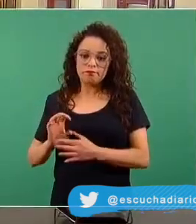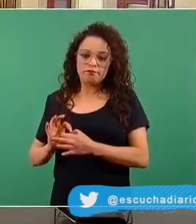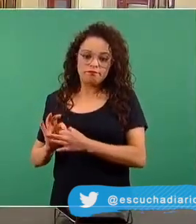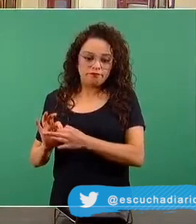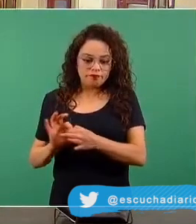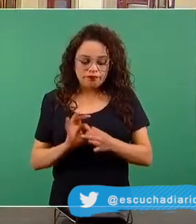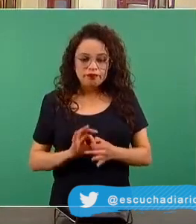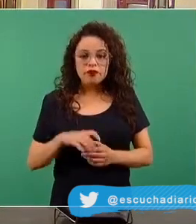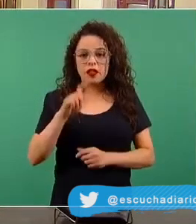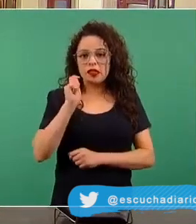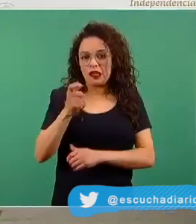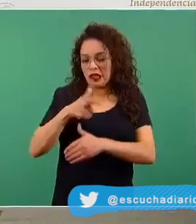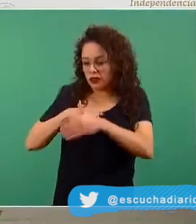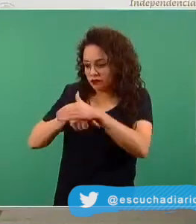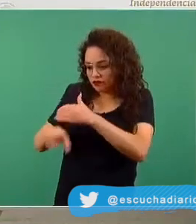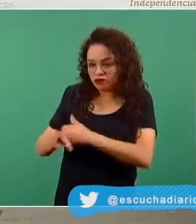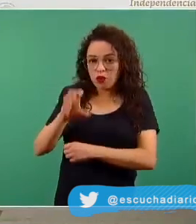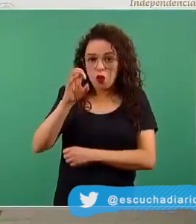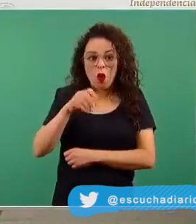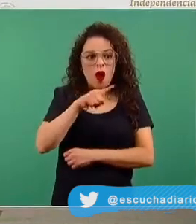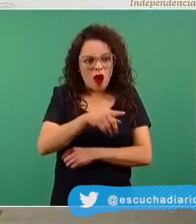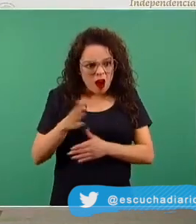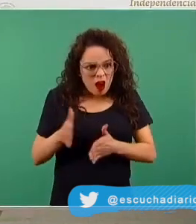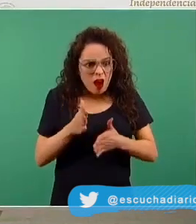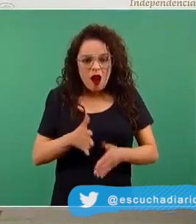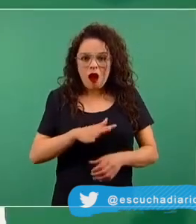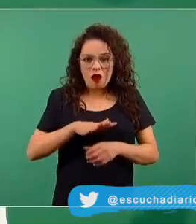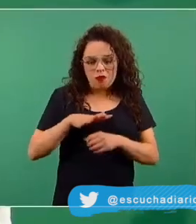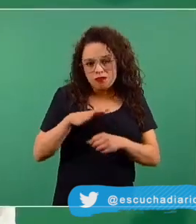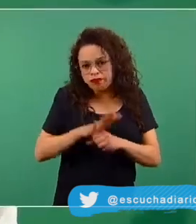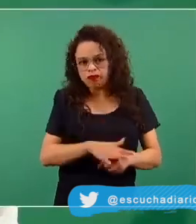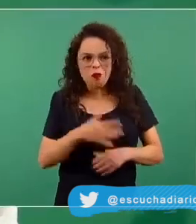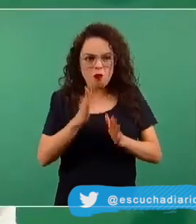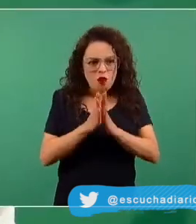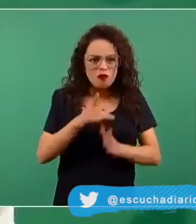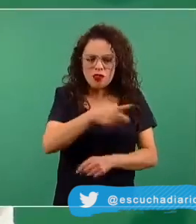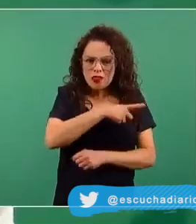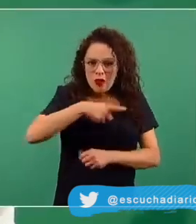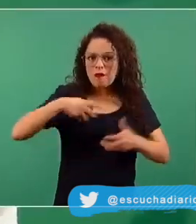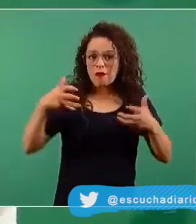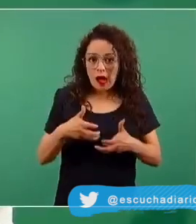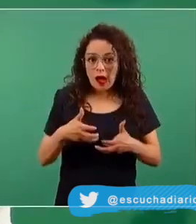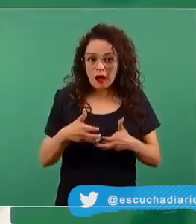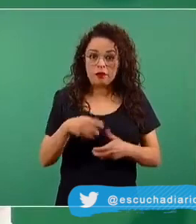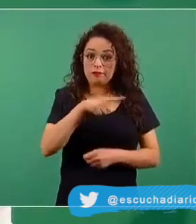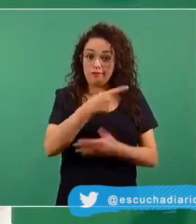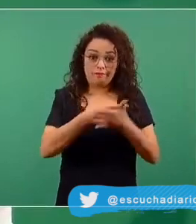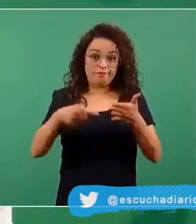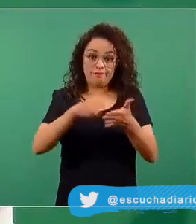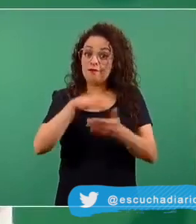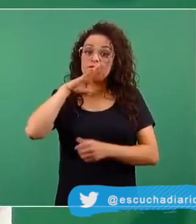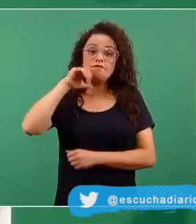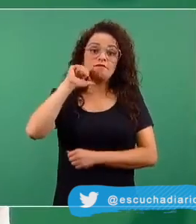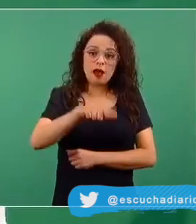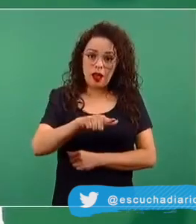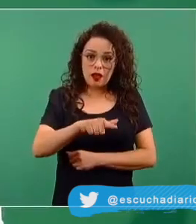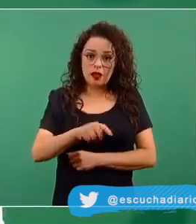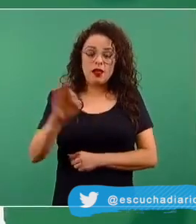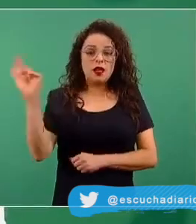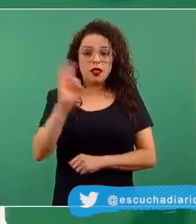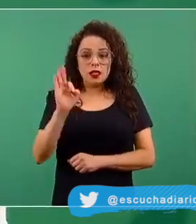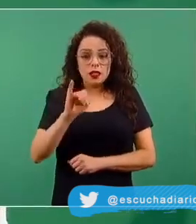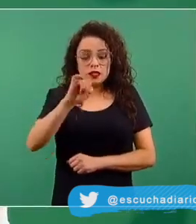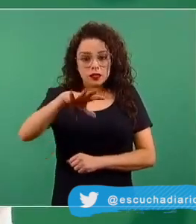en sobornar o en inducir una conducta inadecuada. Si esto se documenta, las sanciones pueden tener